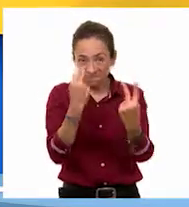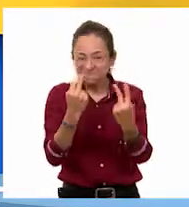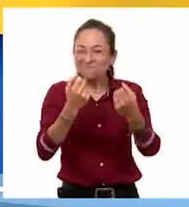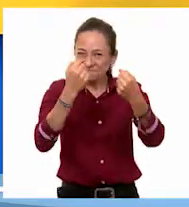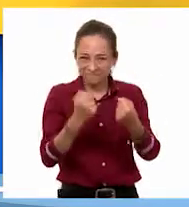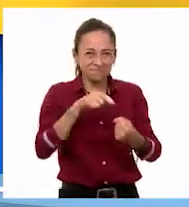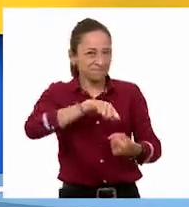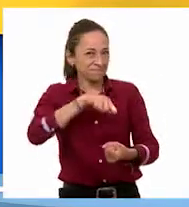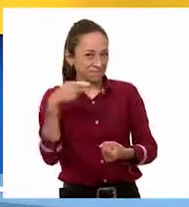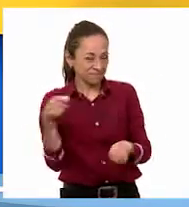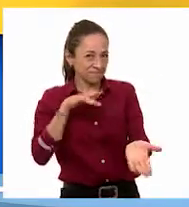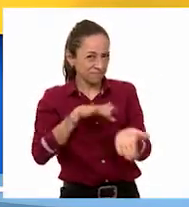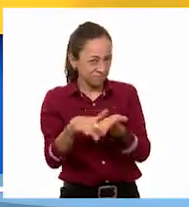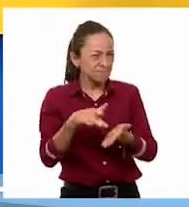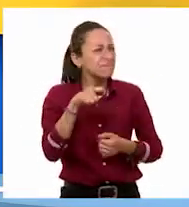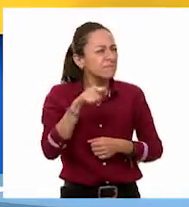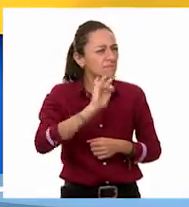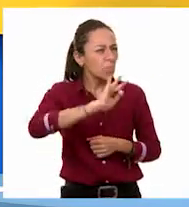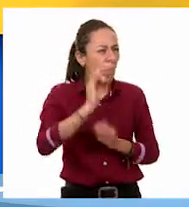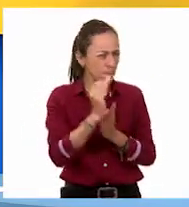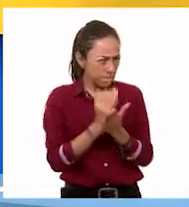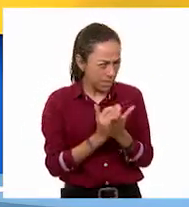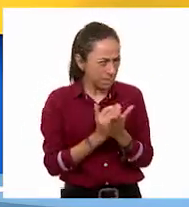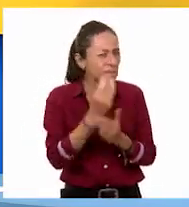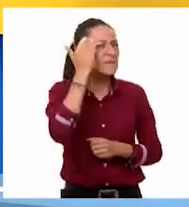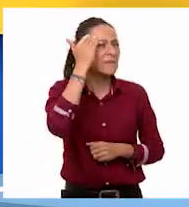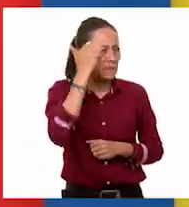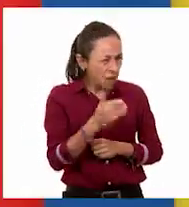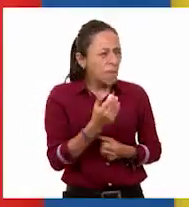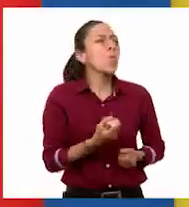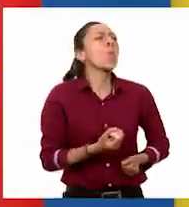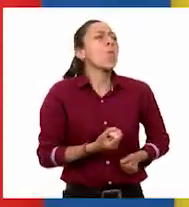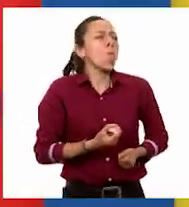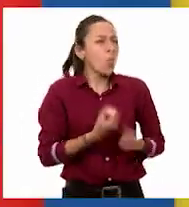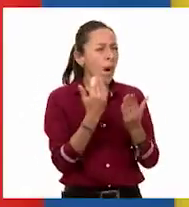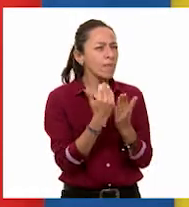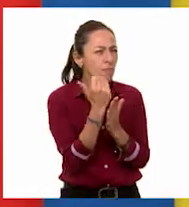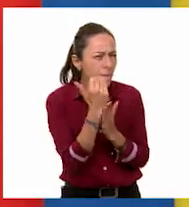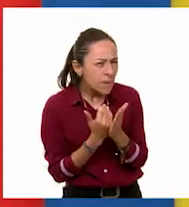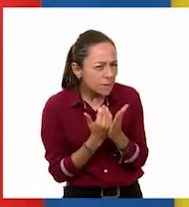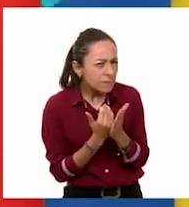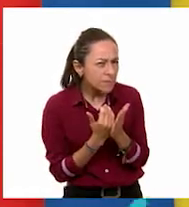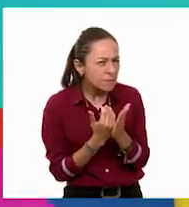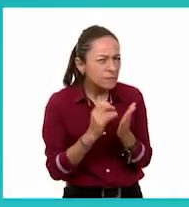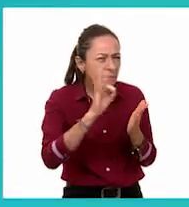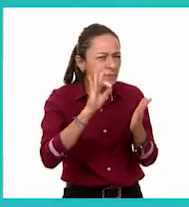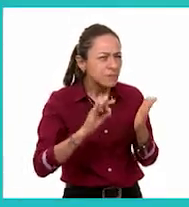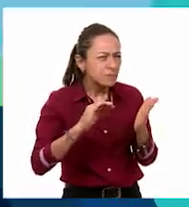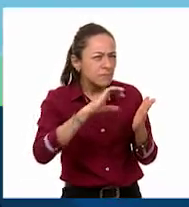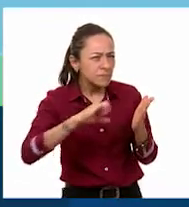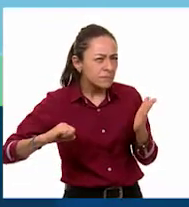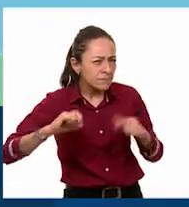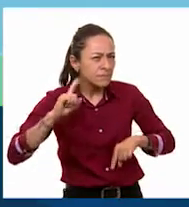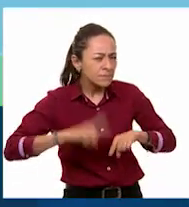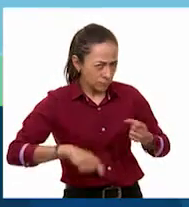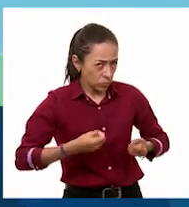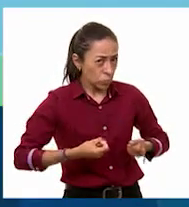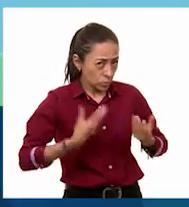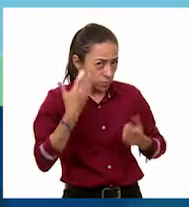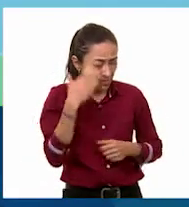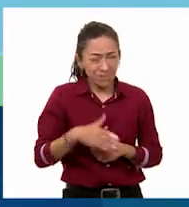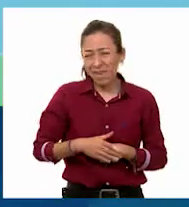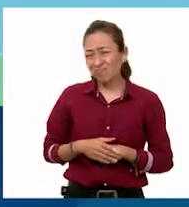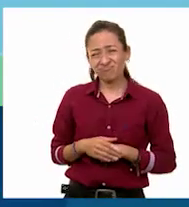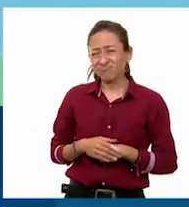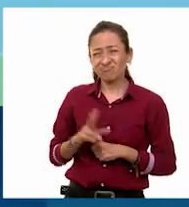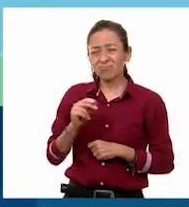mencionaron cuánto dinero te van a descontar en las alfombras. Ah, no. Solo aparece el precio